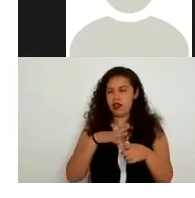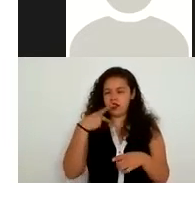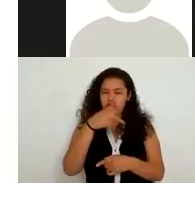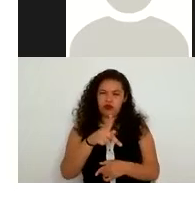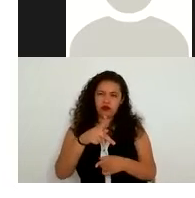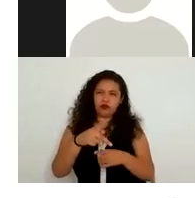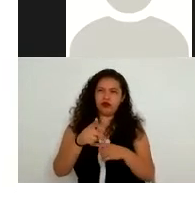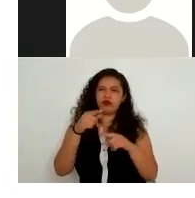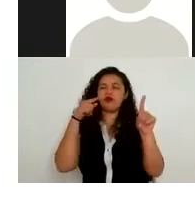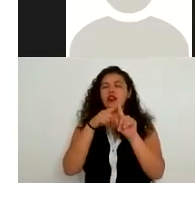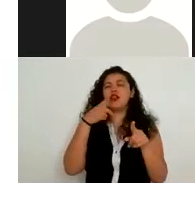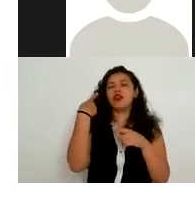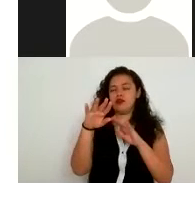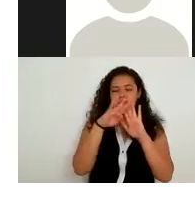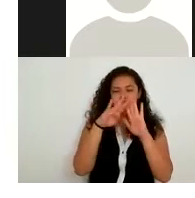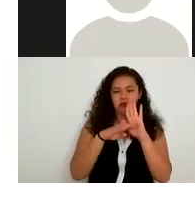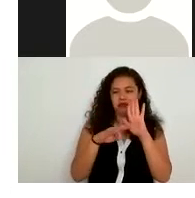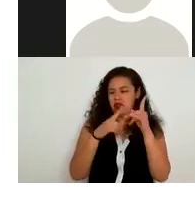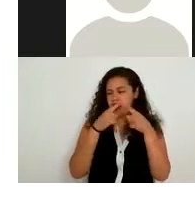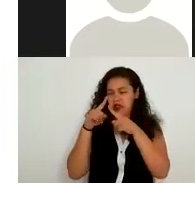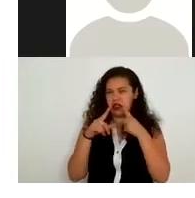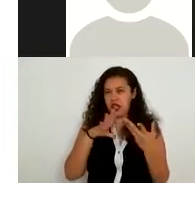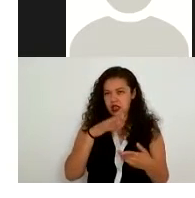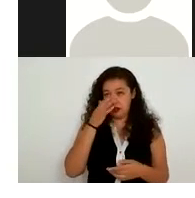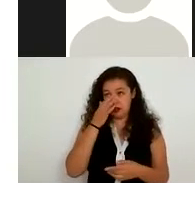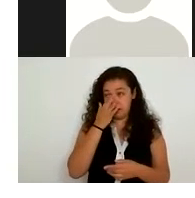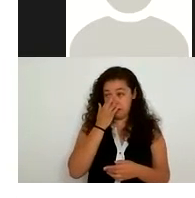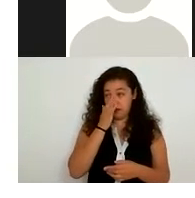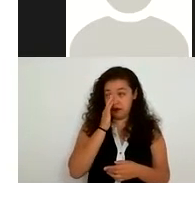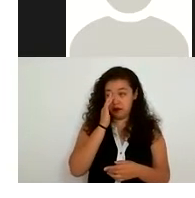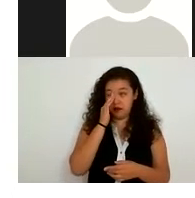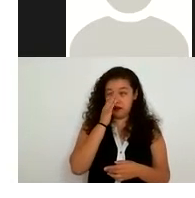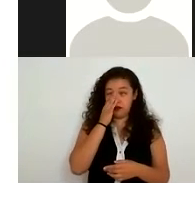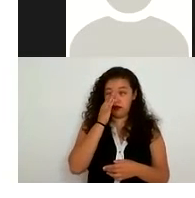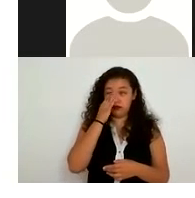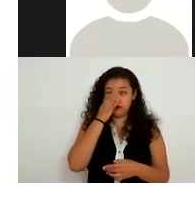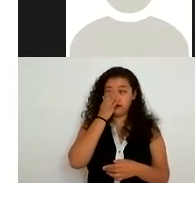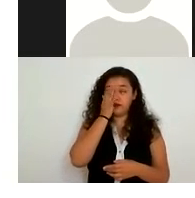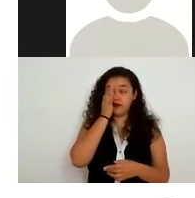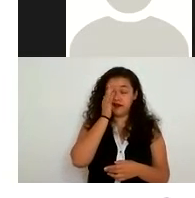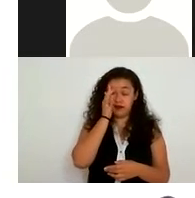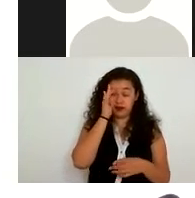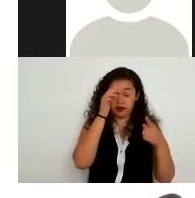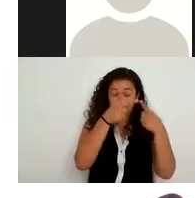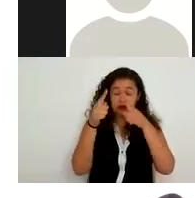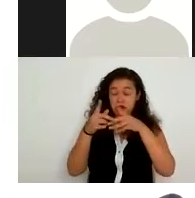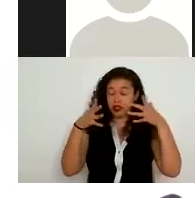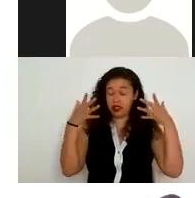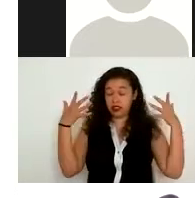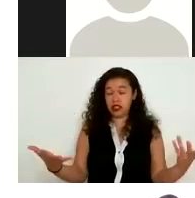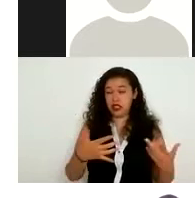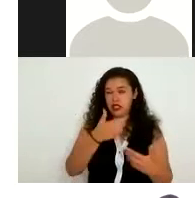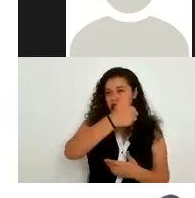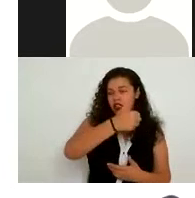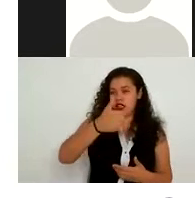estatutos entonces pues aquí es muy variada muy amplia y cada institución de asistencia privada cuenta con diferentes